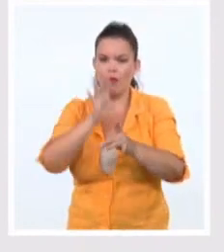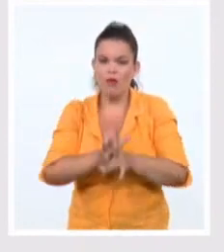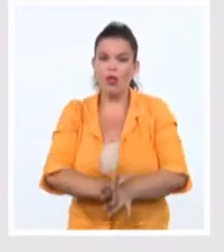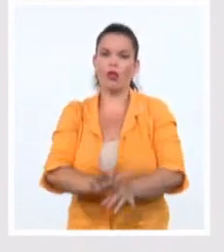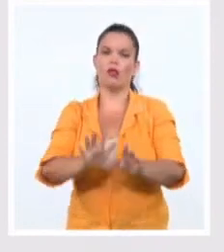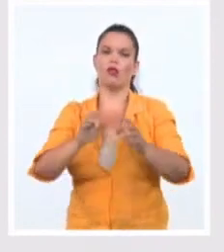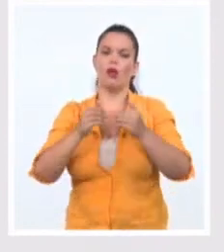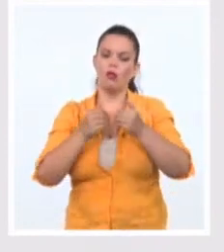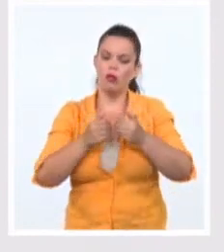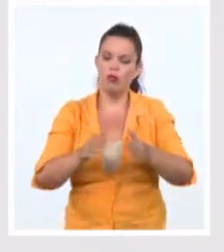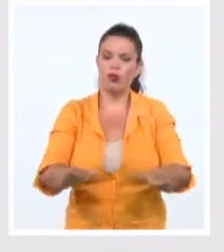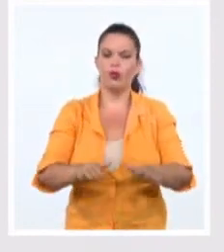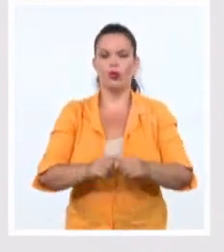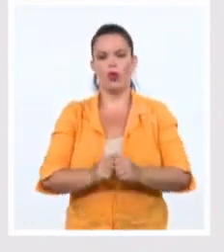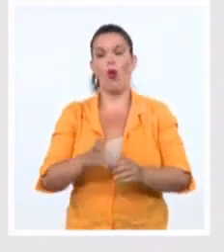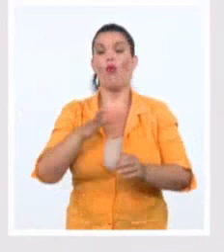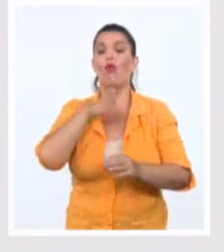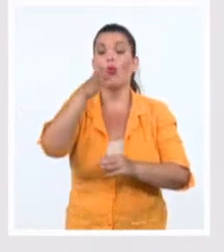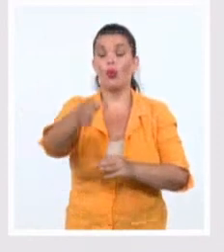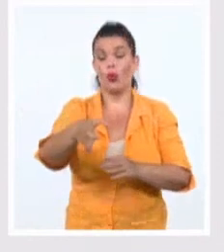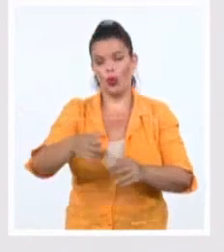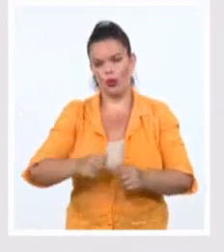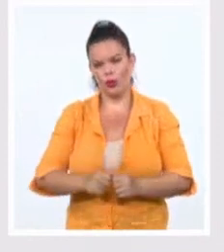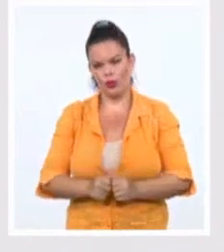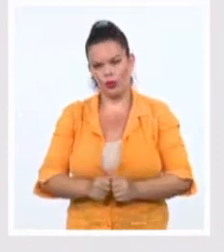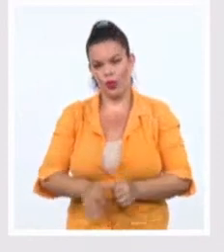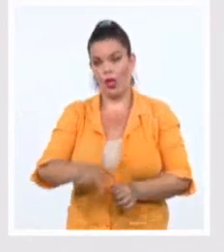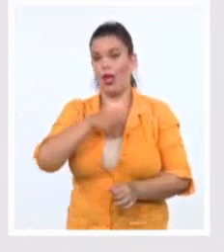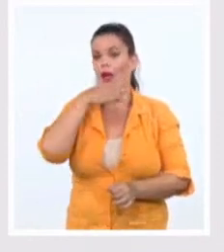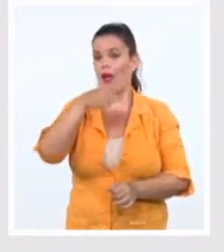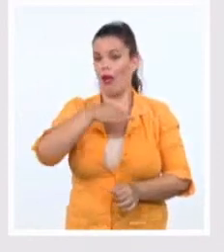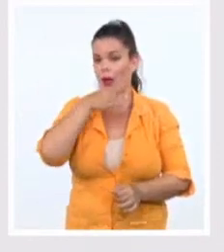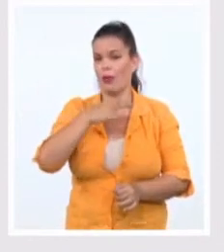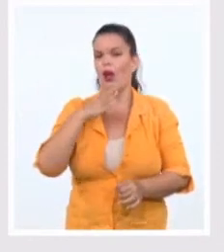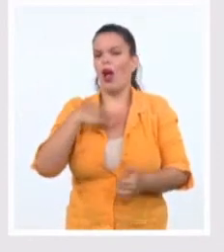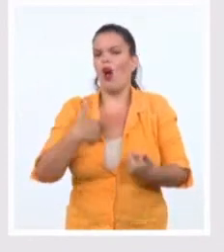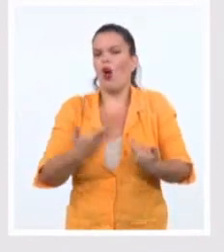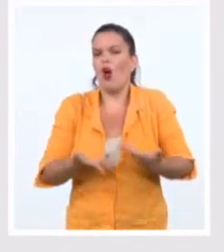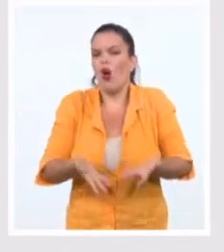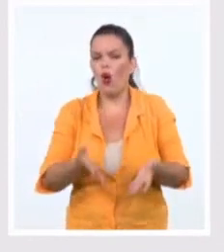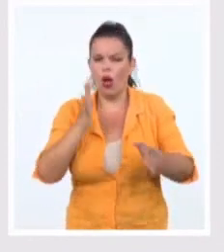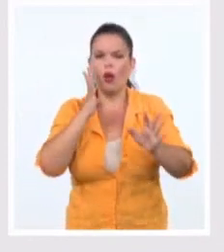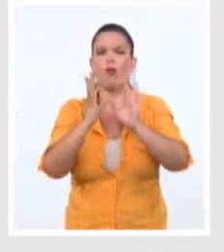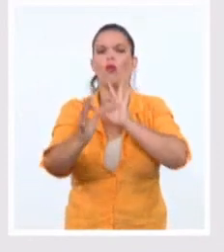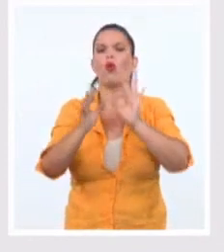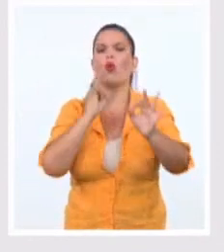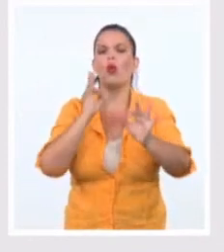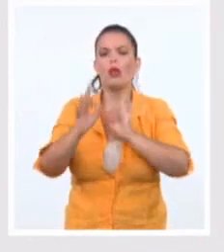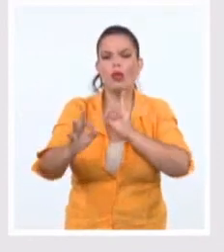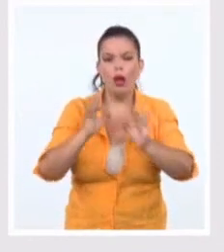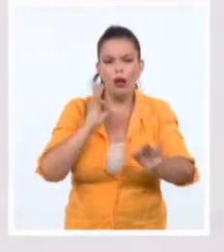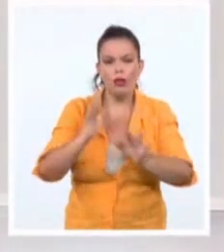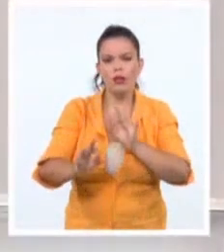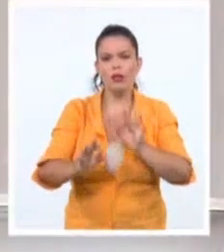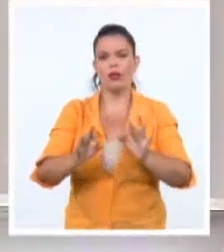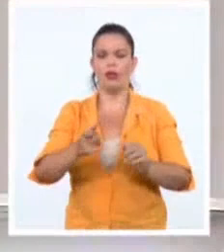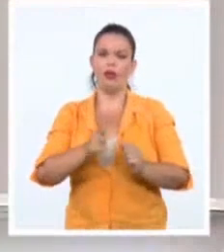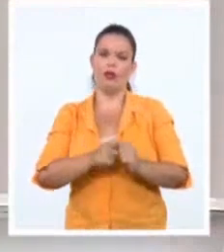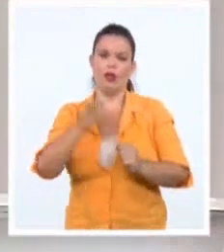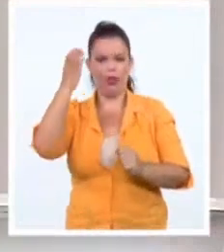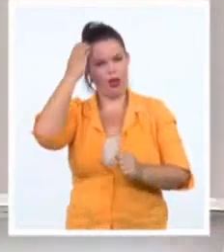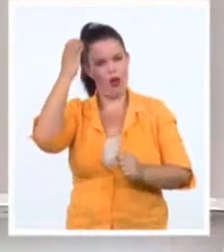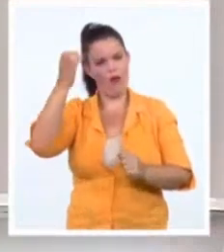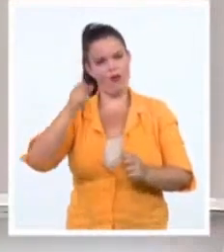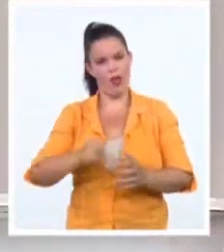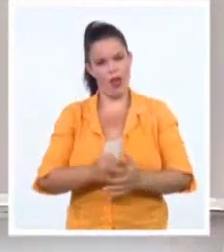en el momento adecuado en el futuro? ¿Y cómo se protegen de la represión gubernamental que